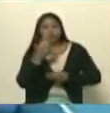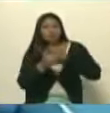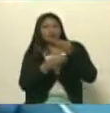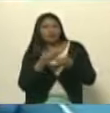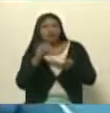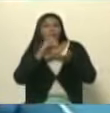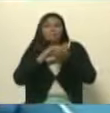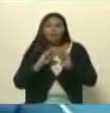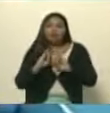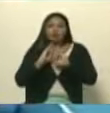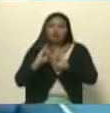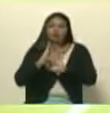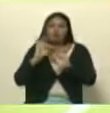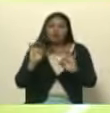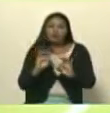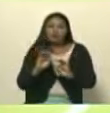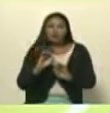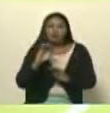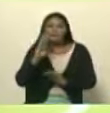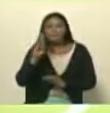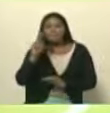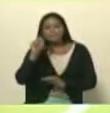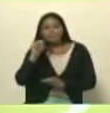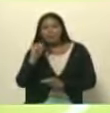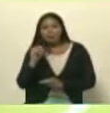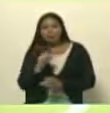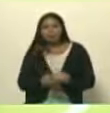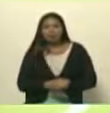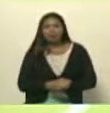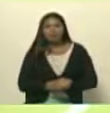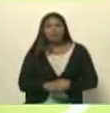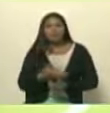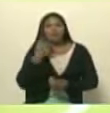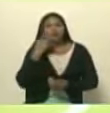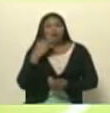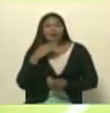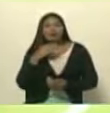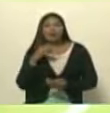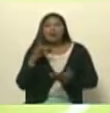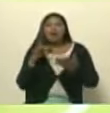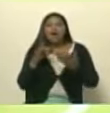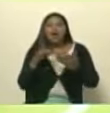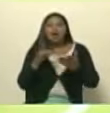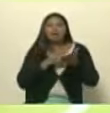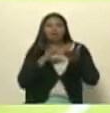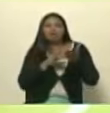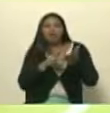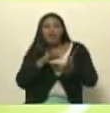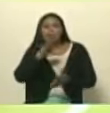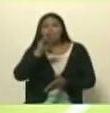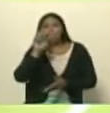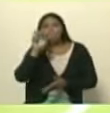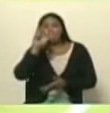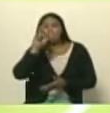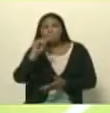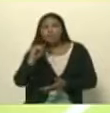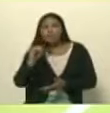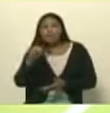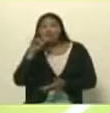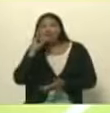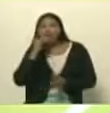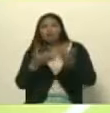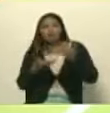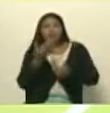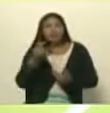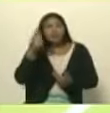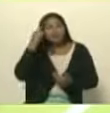es la aplicación BEM. Así es. No solamente vamos a tener la aplicación BEM, sino que vienen algunos anuncios importantes que seguramente